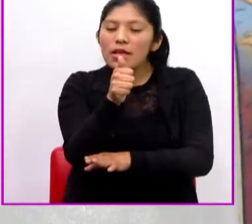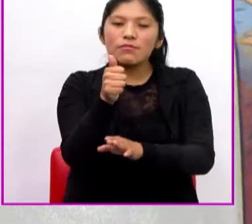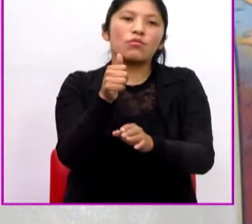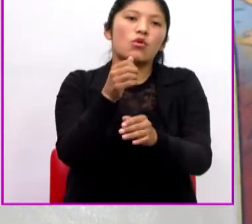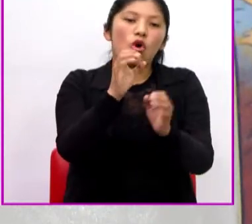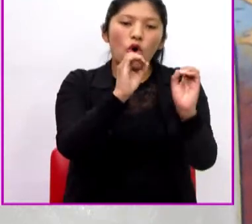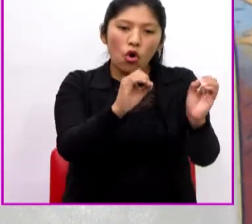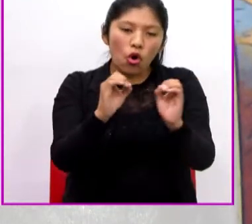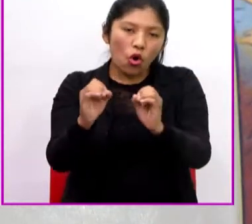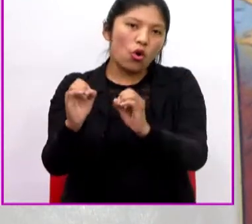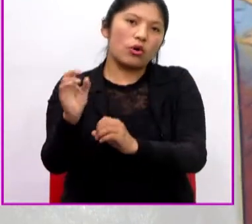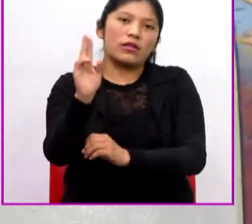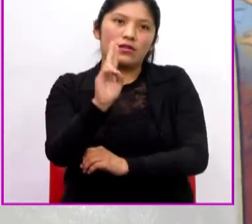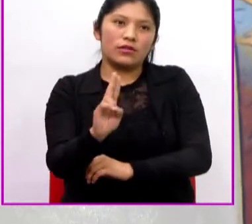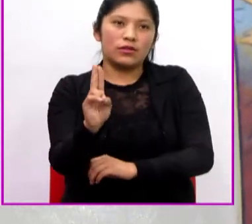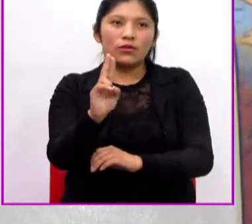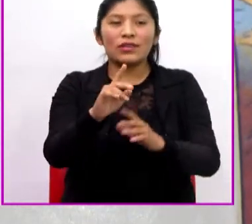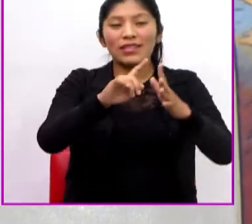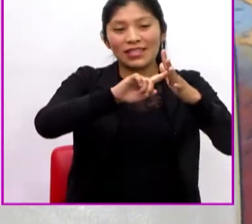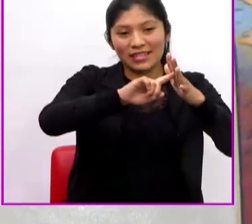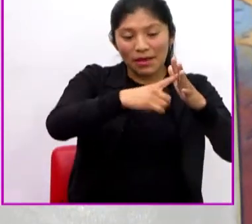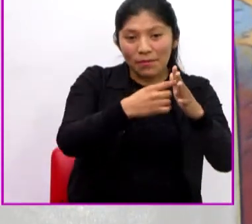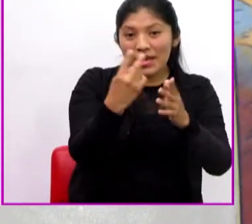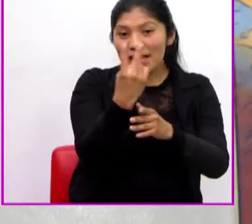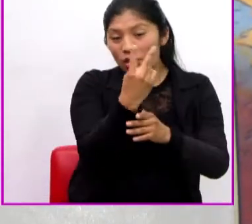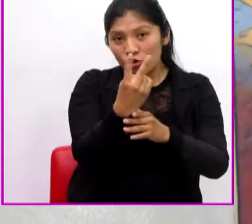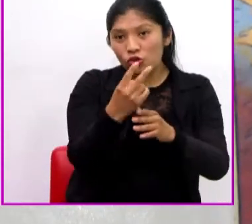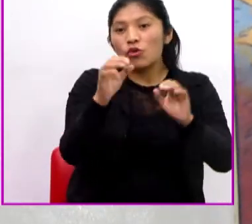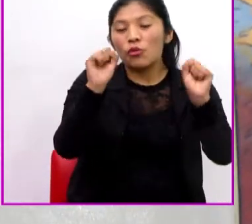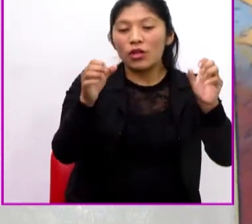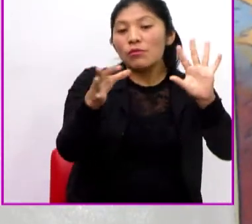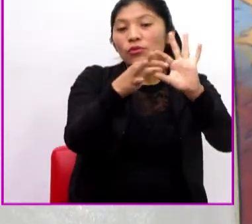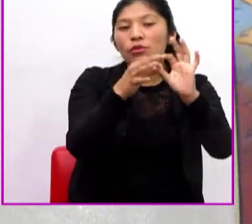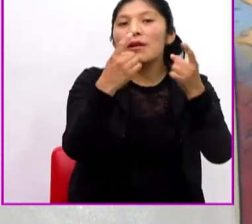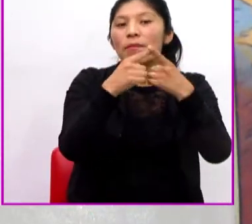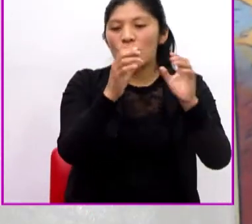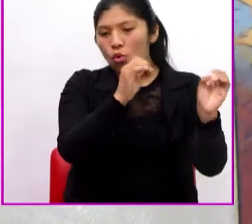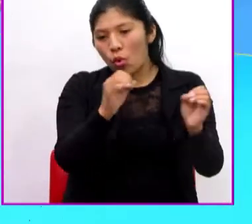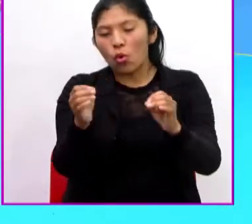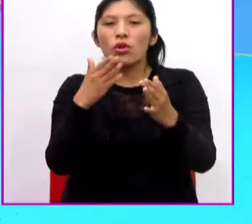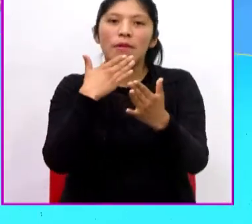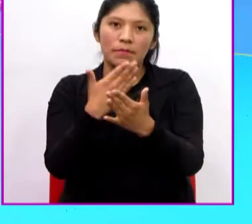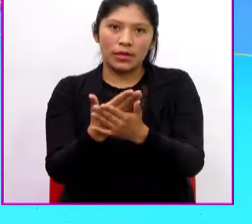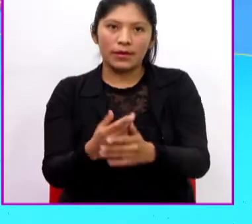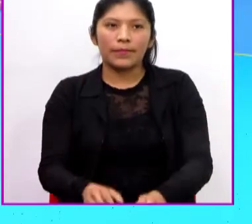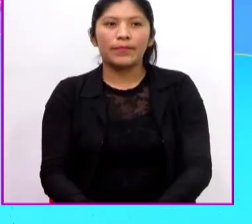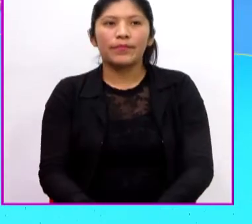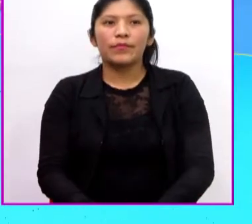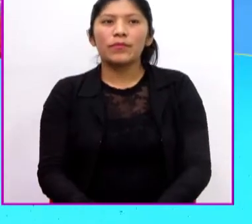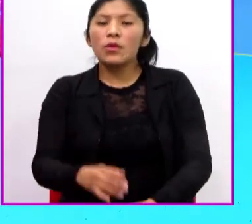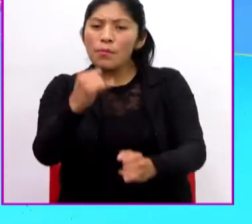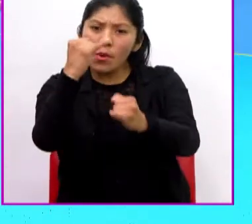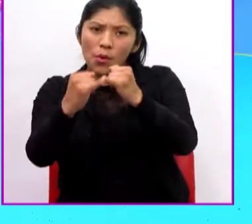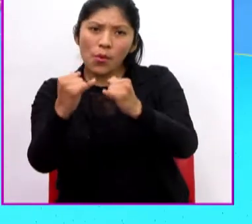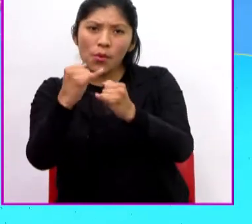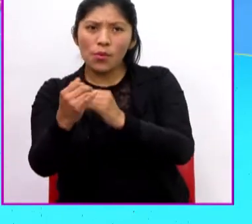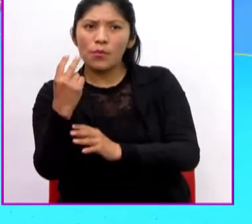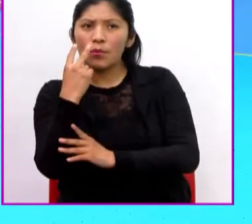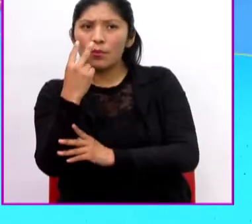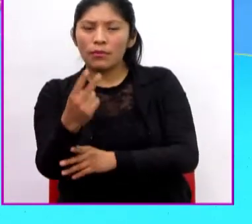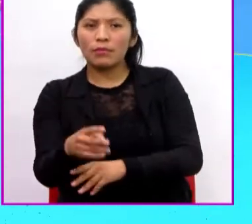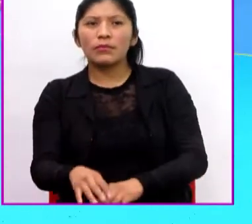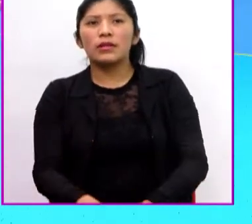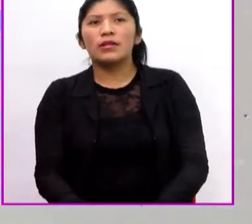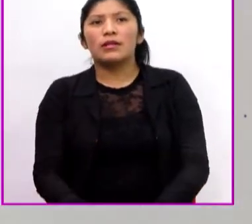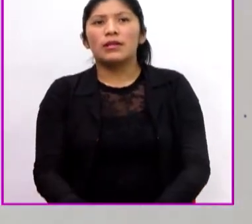anterior clase habíamos visto que si bien vamos a combinar ambos signos, deben ir en el mismo orden. Por último, en la última viñeta